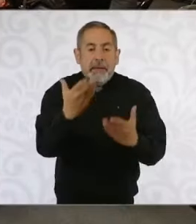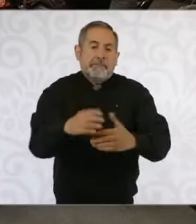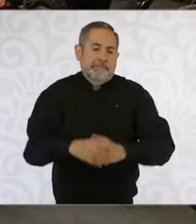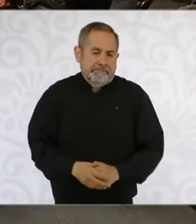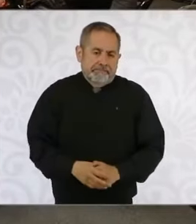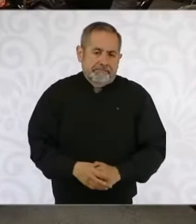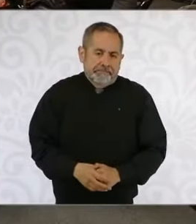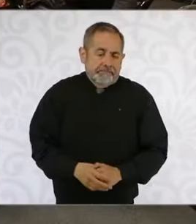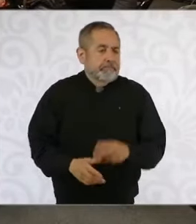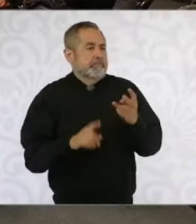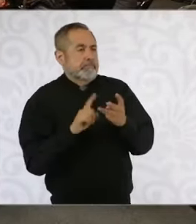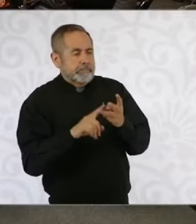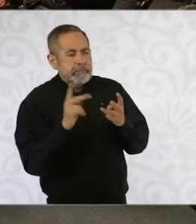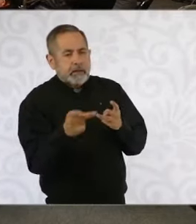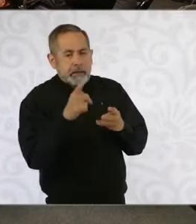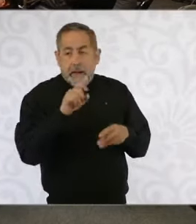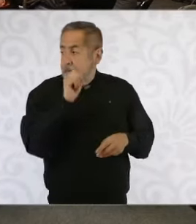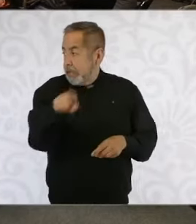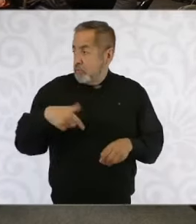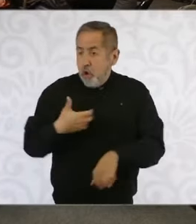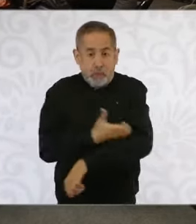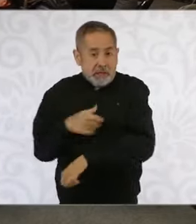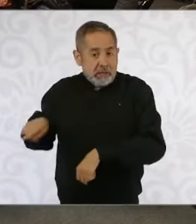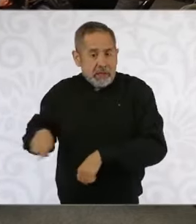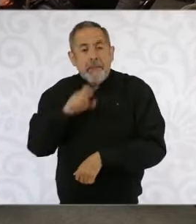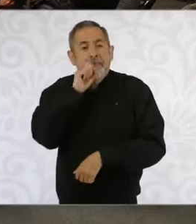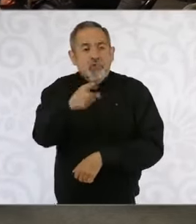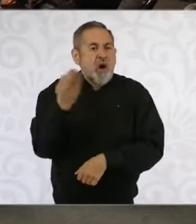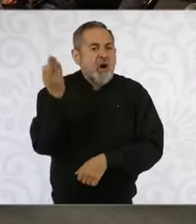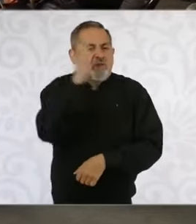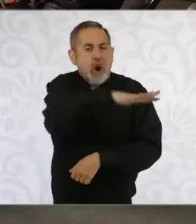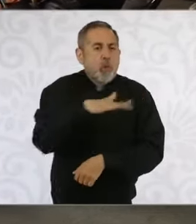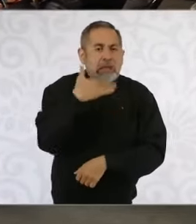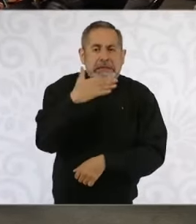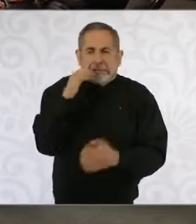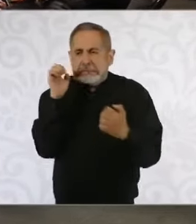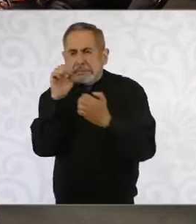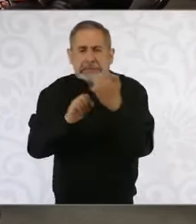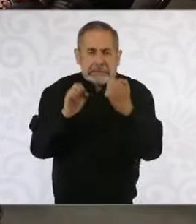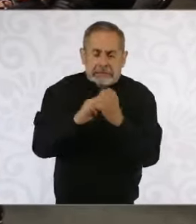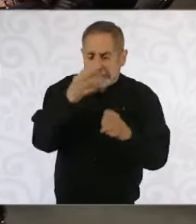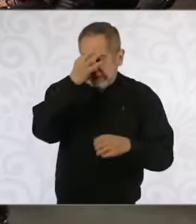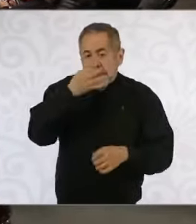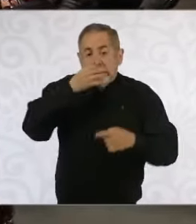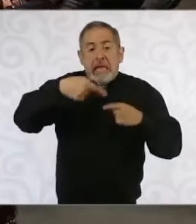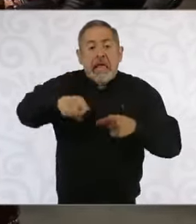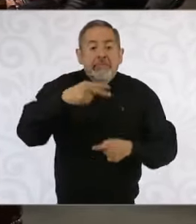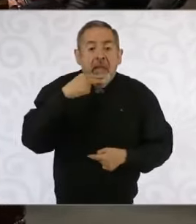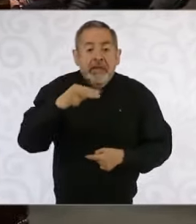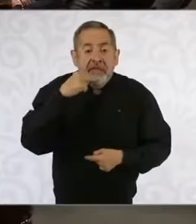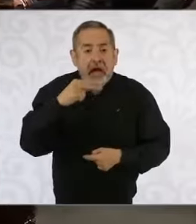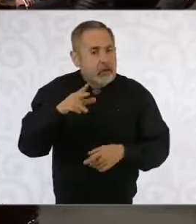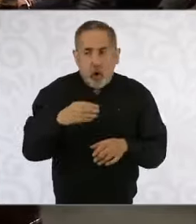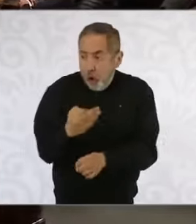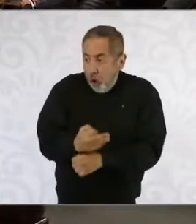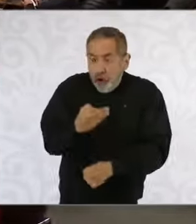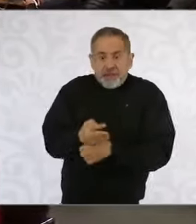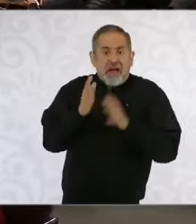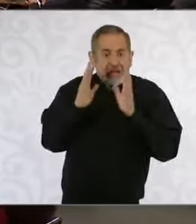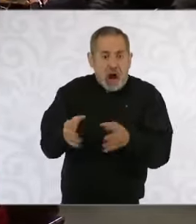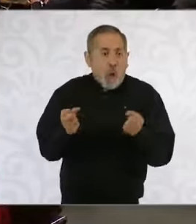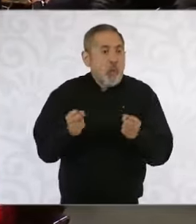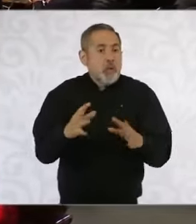retomando precisamente el tema del compañero, en efecto, el tema de los fraudes, no se espera la época navideña, ya han llegado y son muchas las